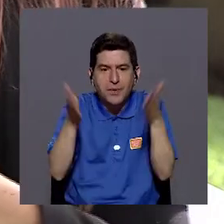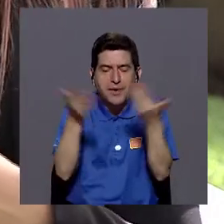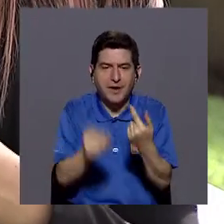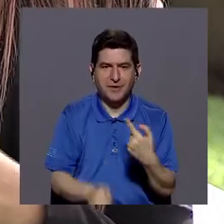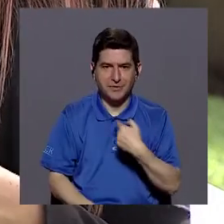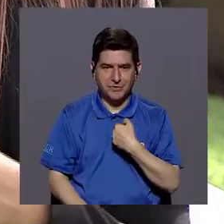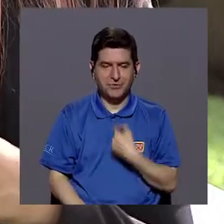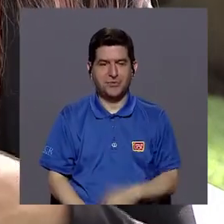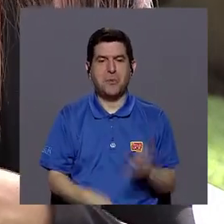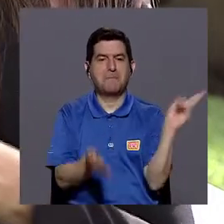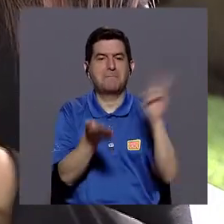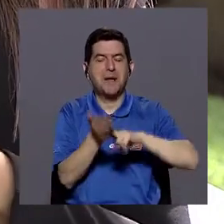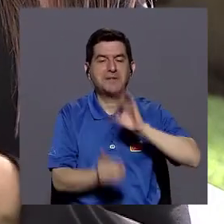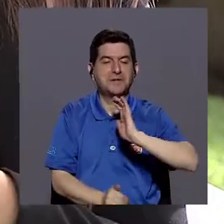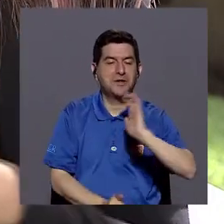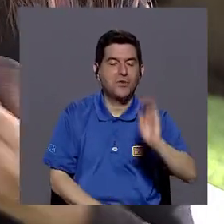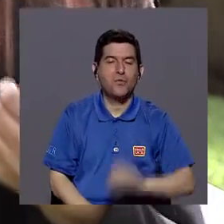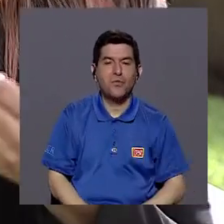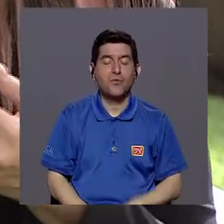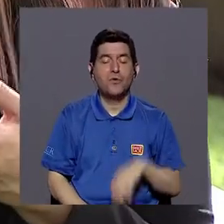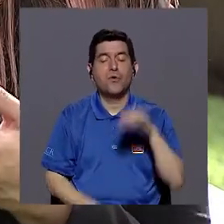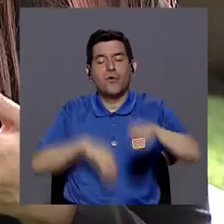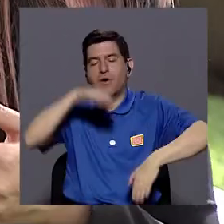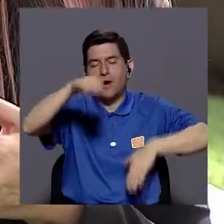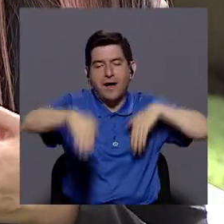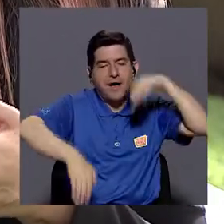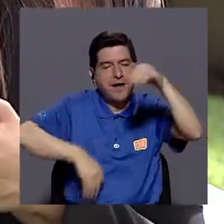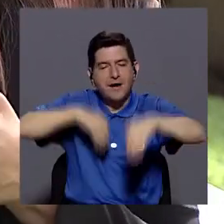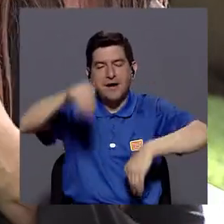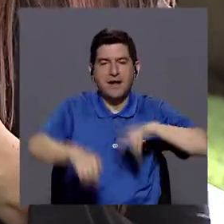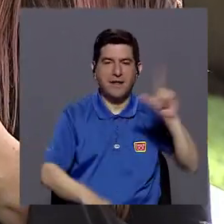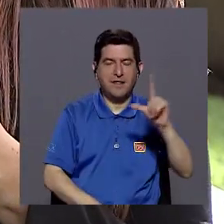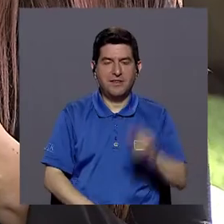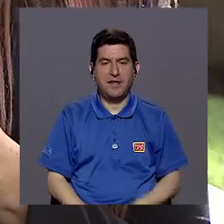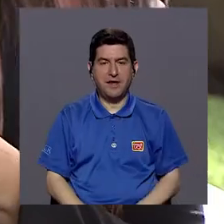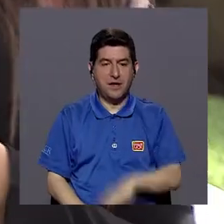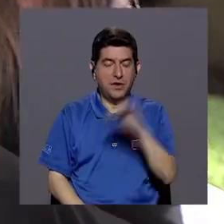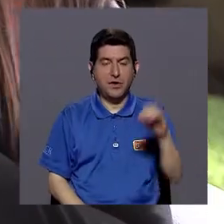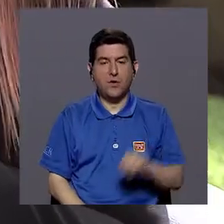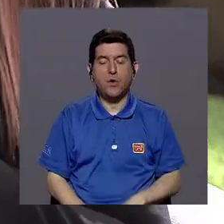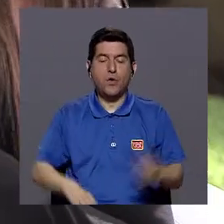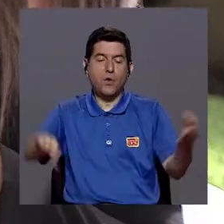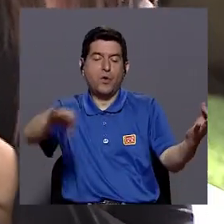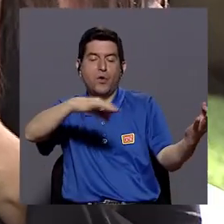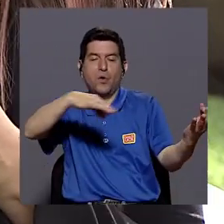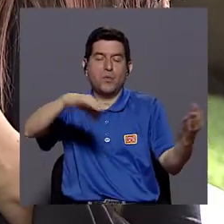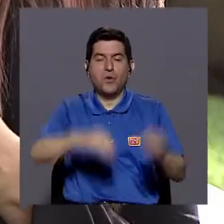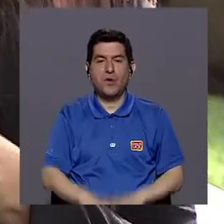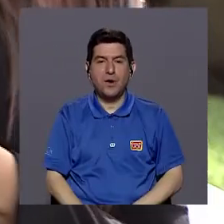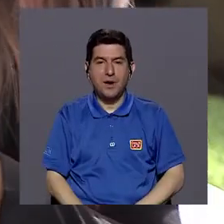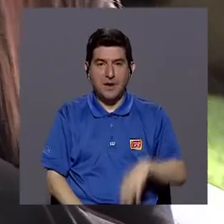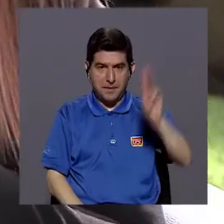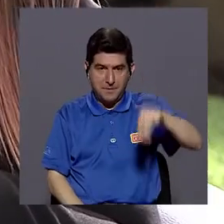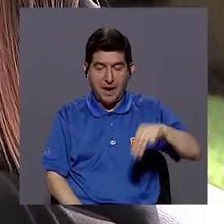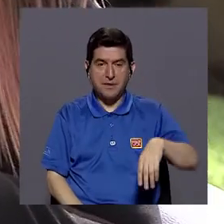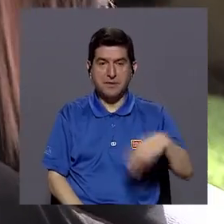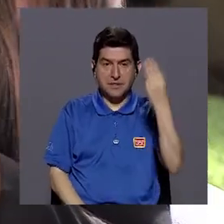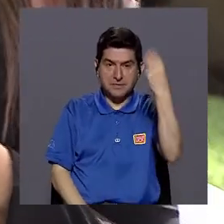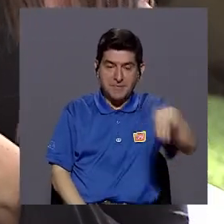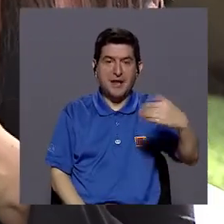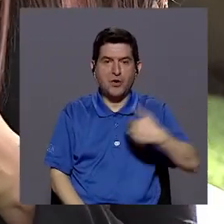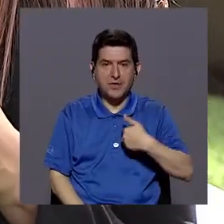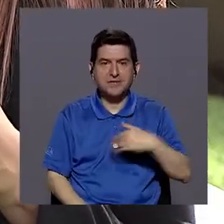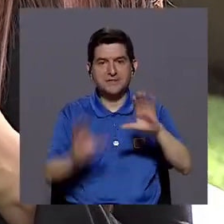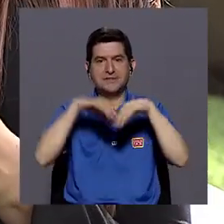llego y matriculo al niño o a la niña en clases de natación los lunes, en clases de violín los martes, el miércoles